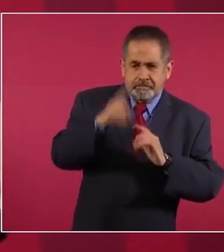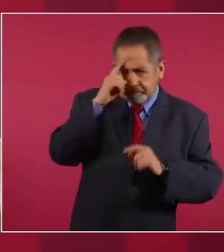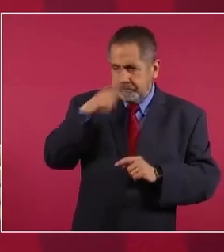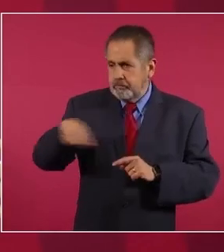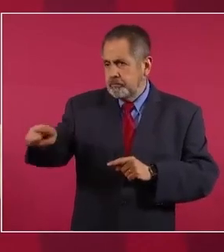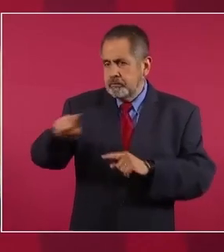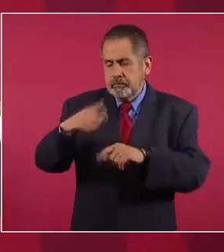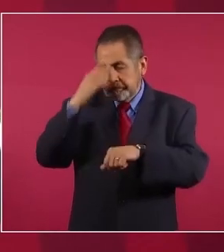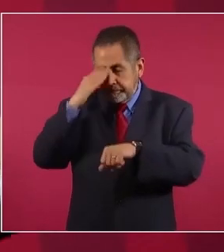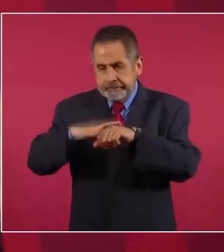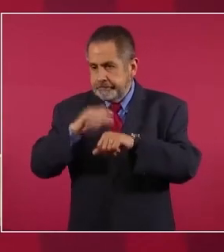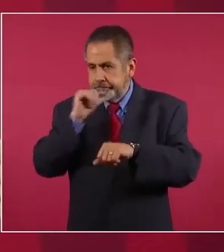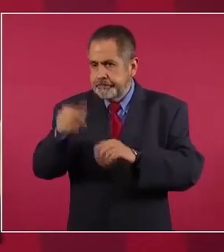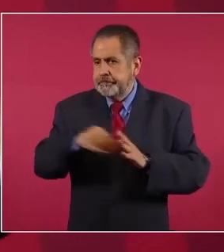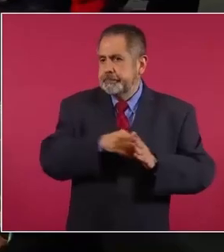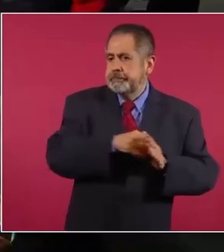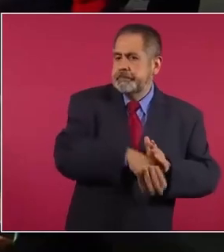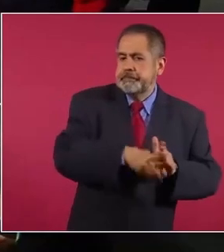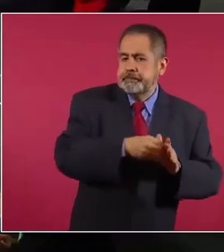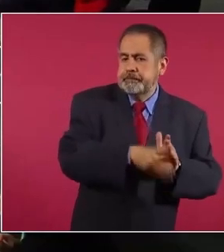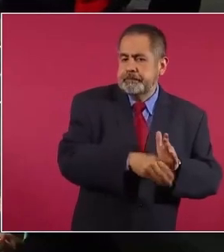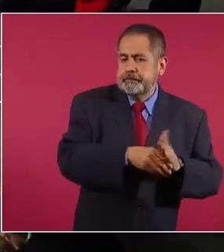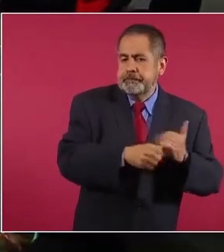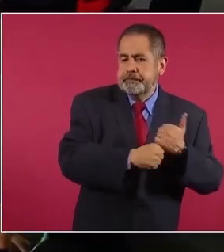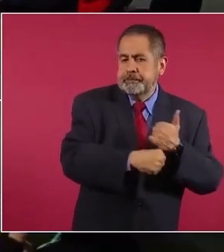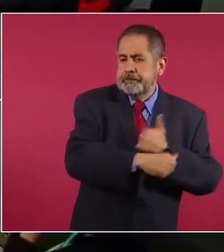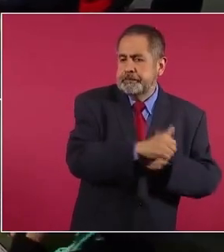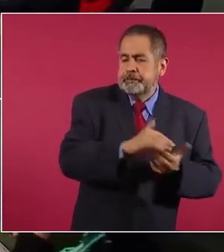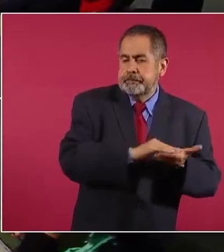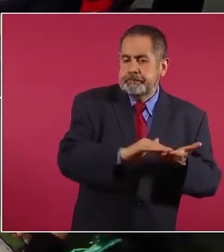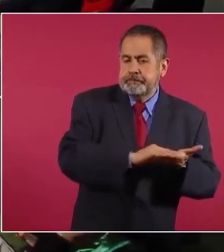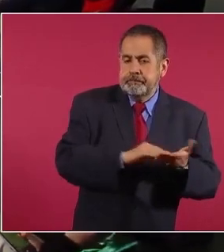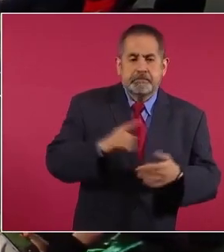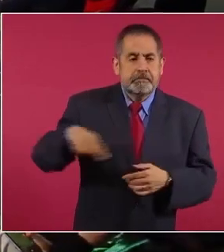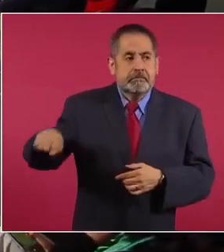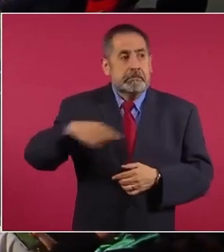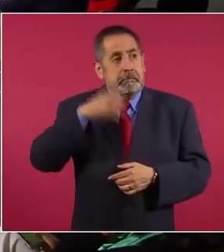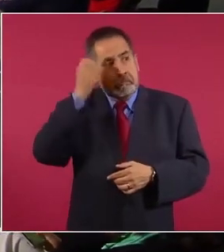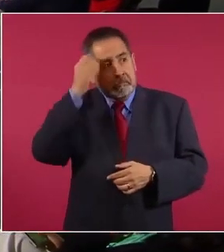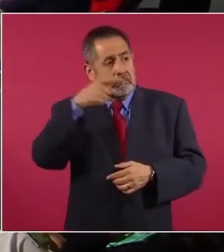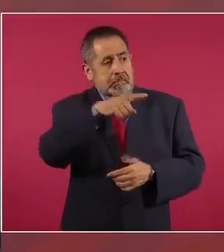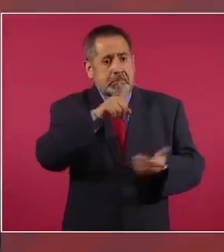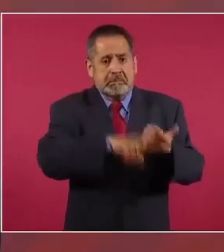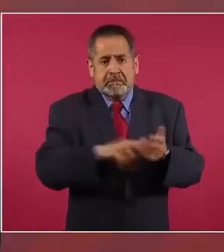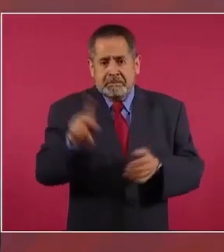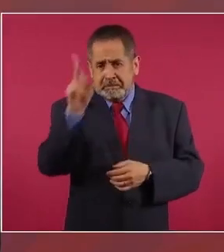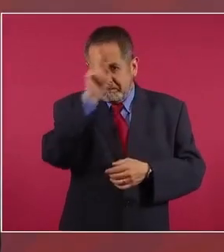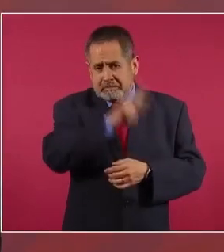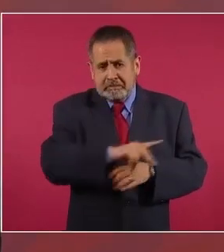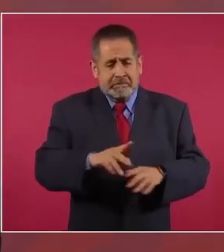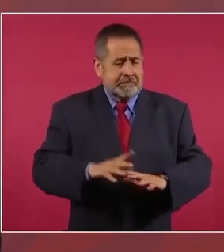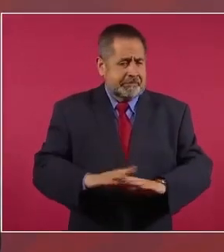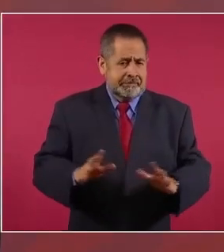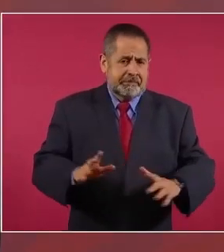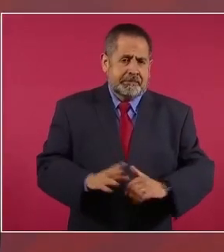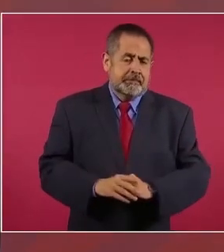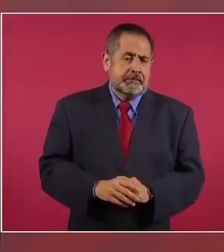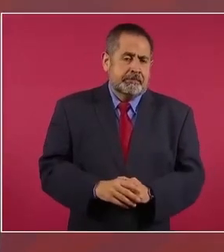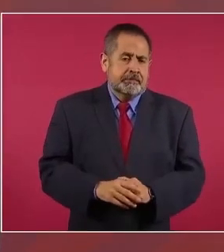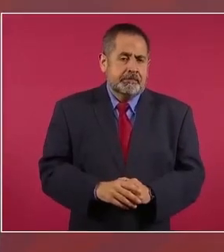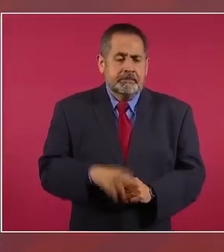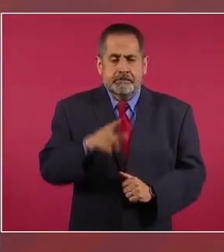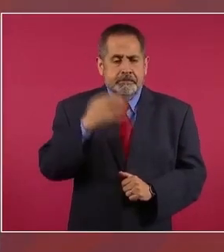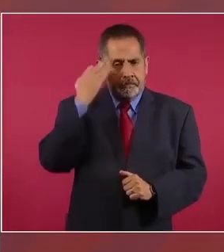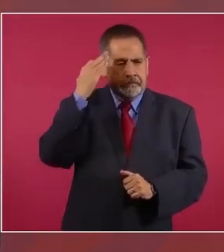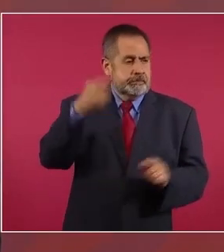olvidemos todas las atrocidades que cometieron durante el